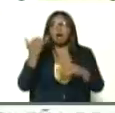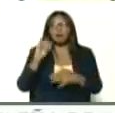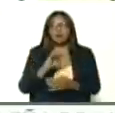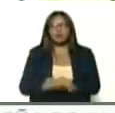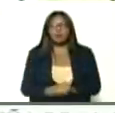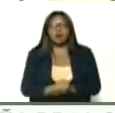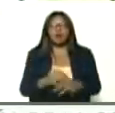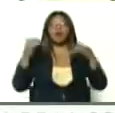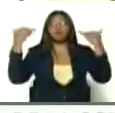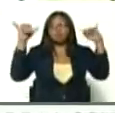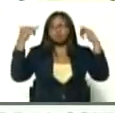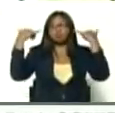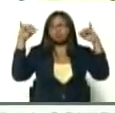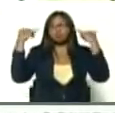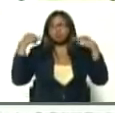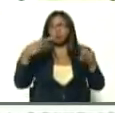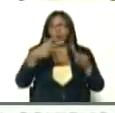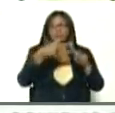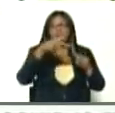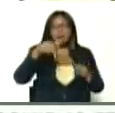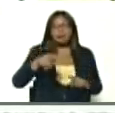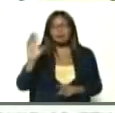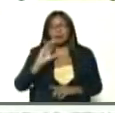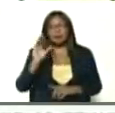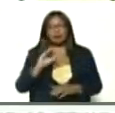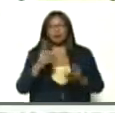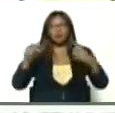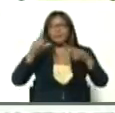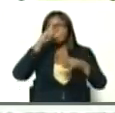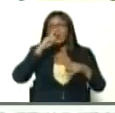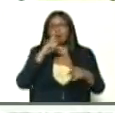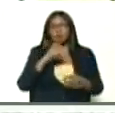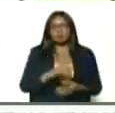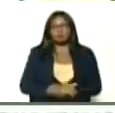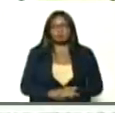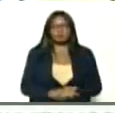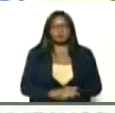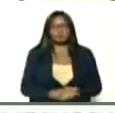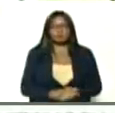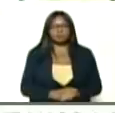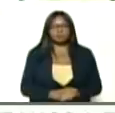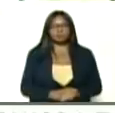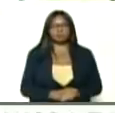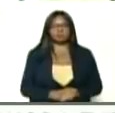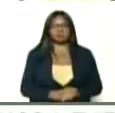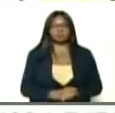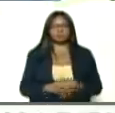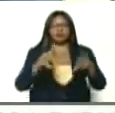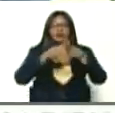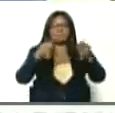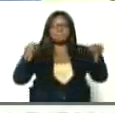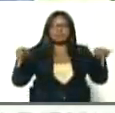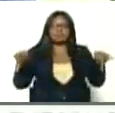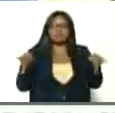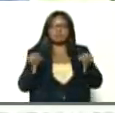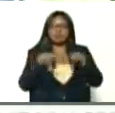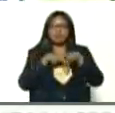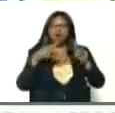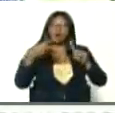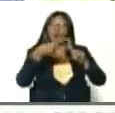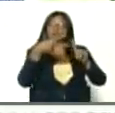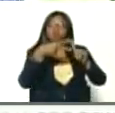un hotel, aquí en Caracas, un cumpleaños, en la piscina del hotel, un hotel,